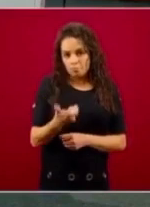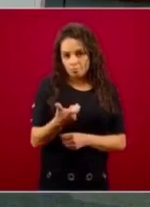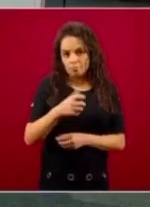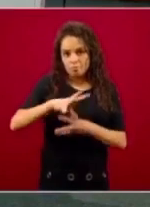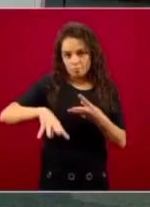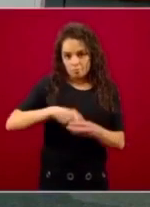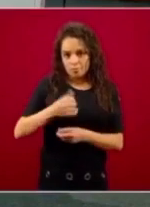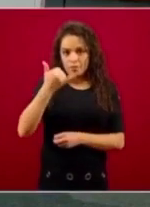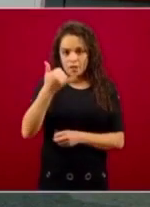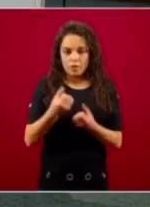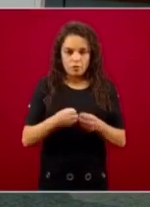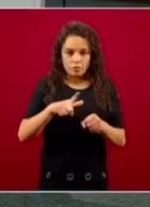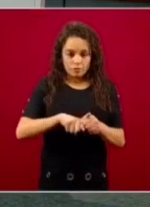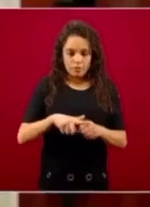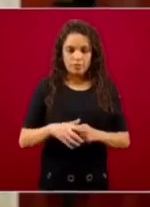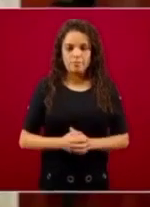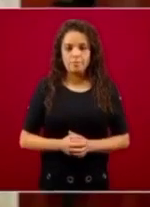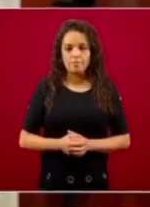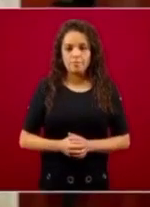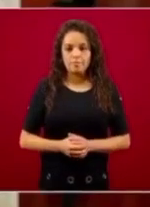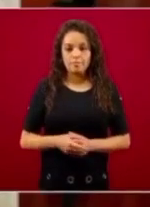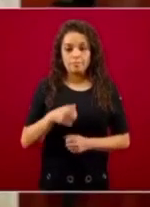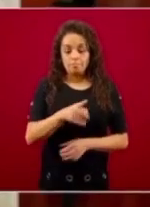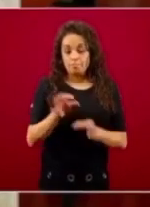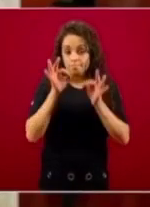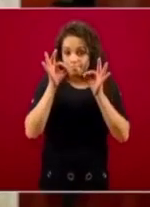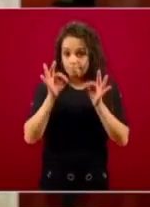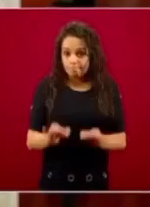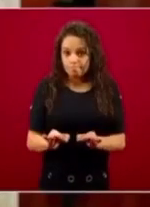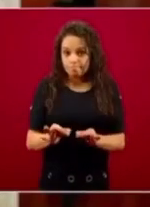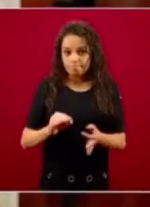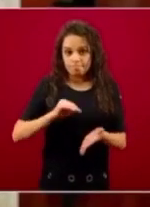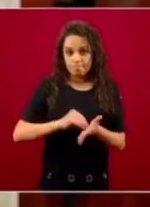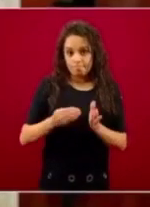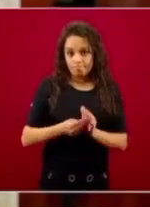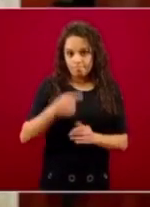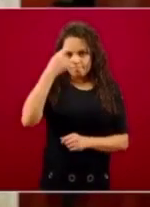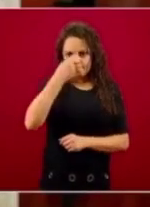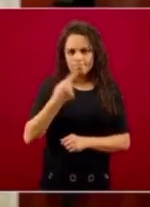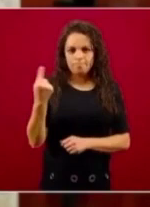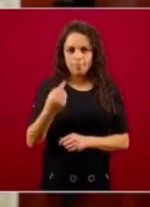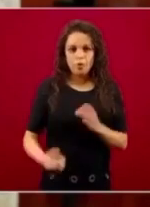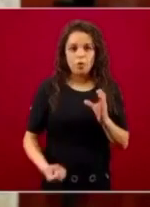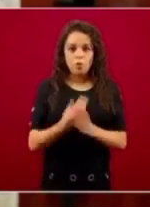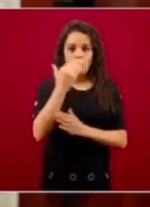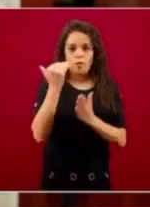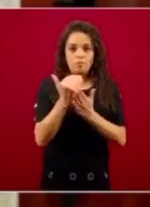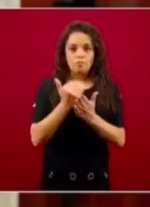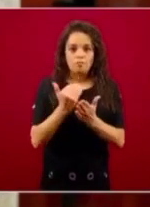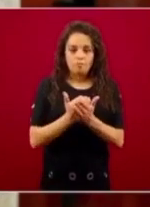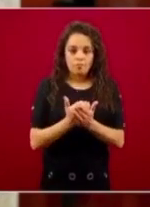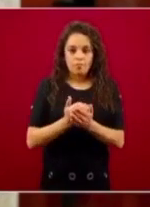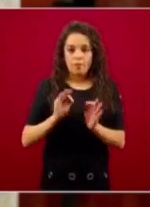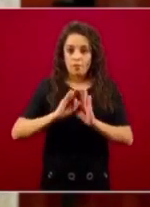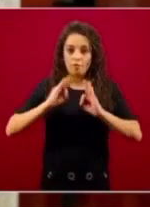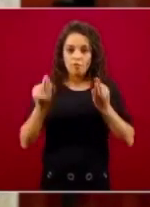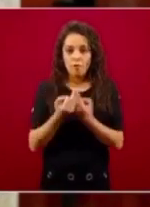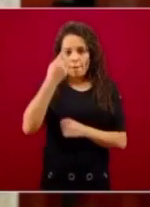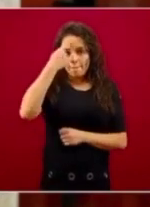nacional cumplirá a cabalidad los lineamientos de esta nueva forma de gobernar,